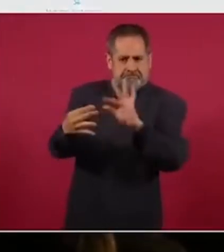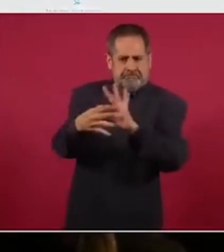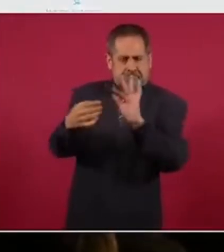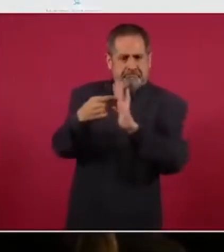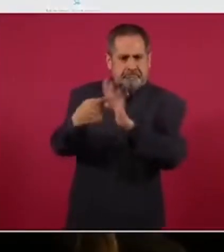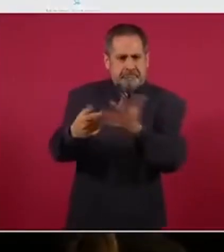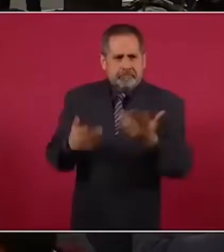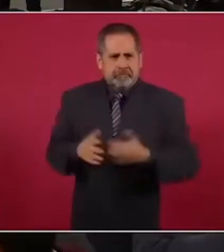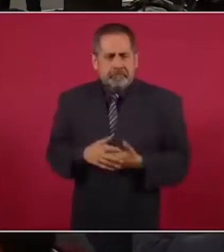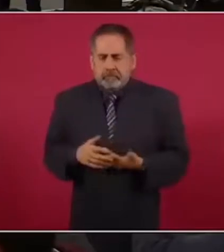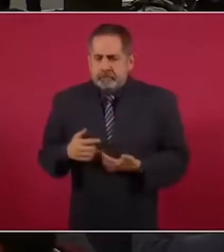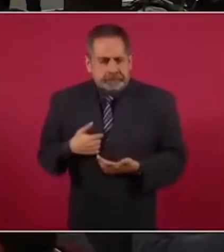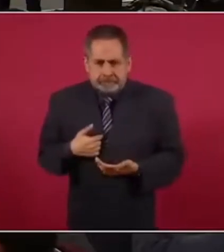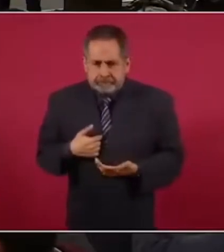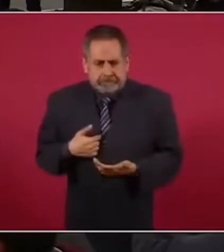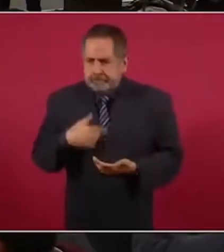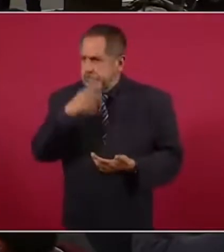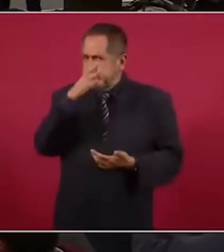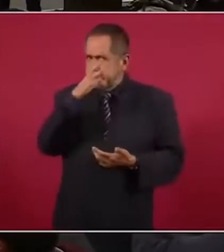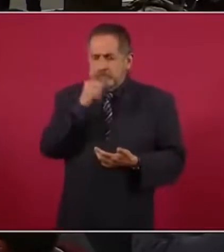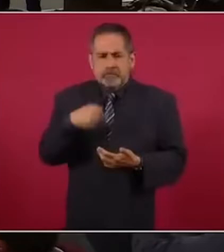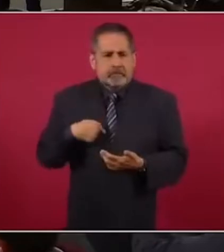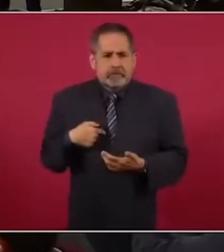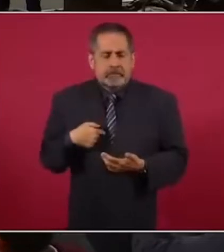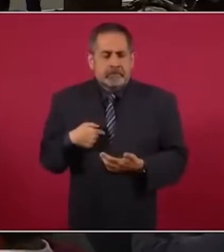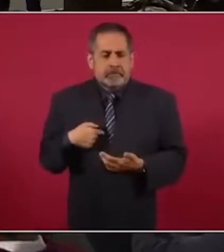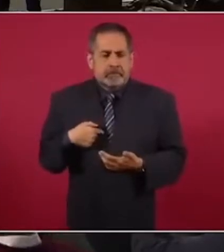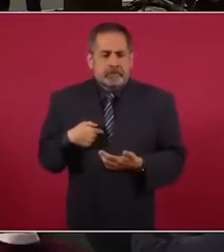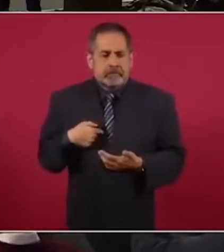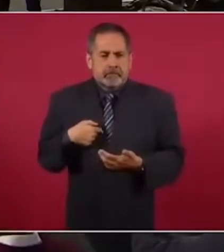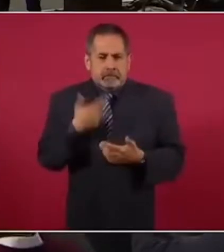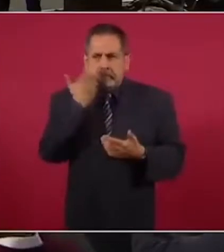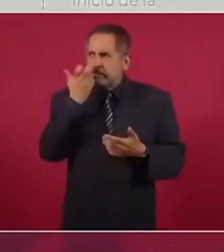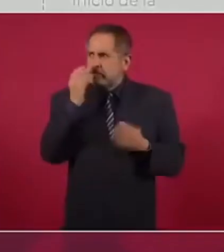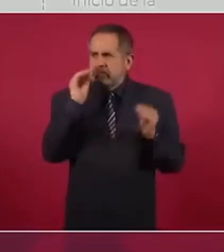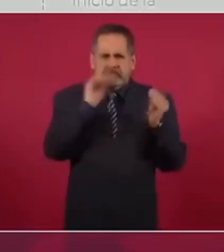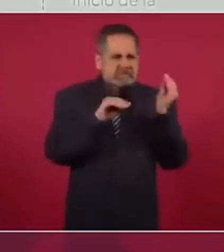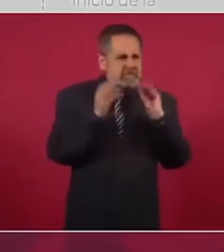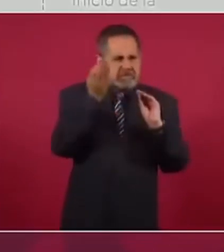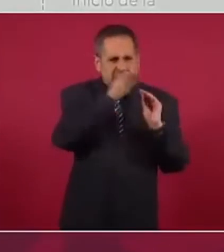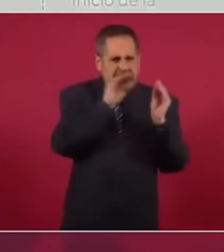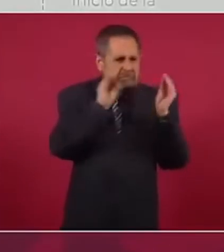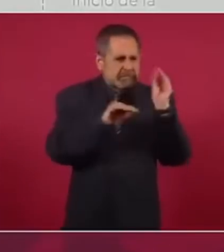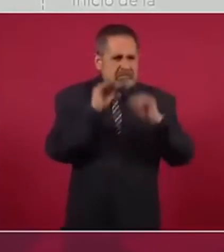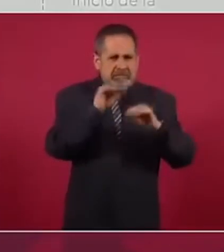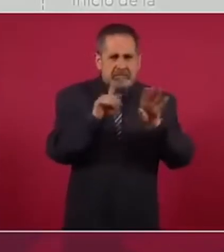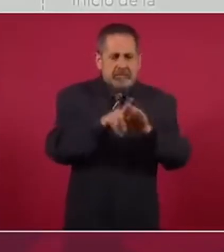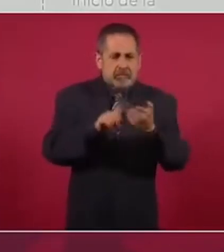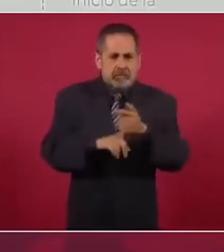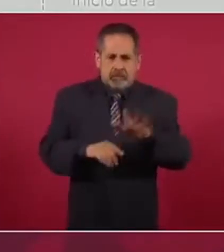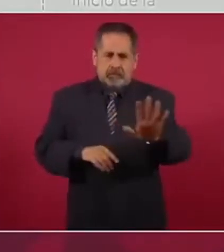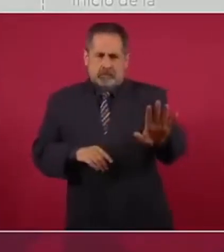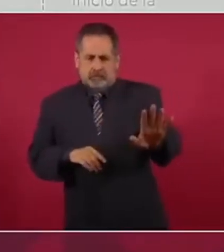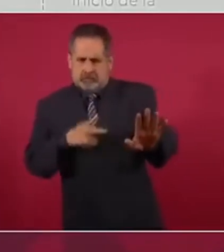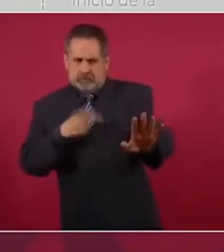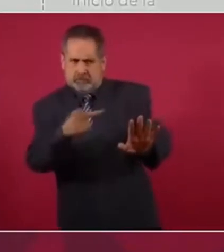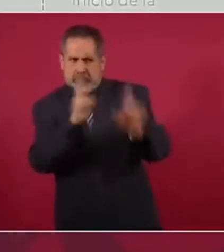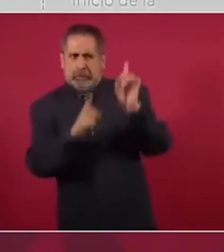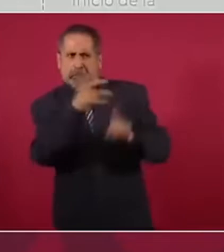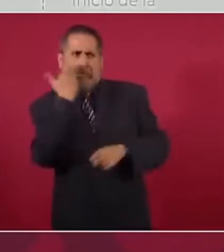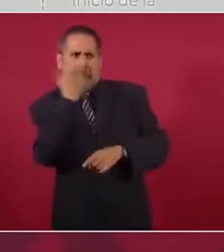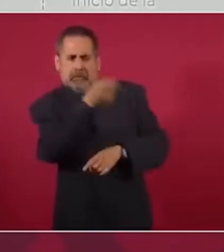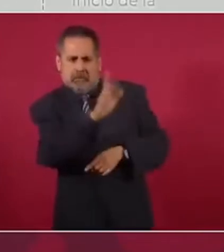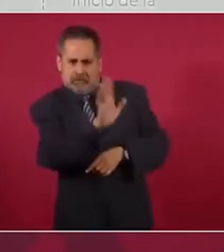Seríamos incapaces de adulterar un resultado. No estoy cuestionando ninguna